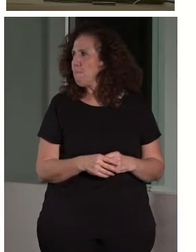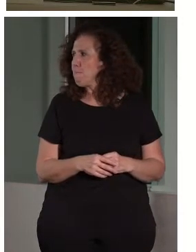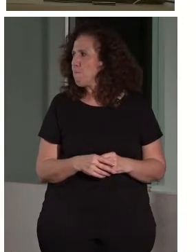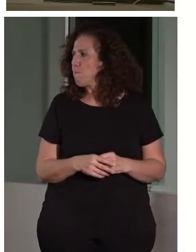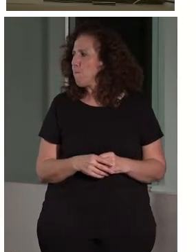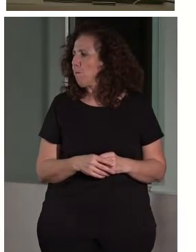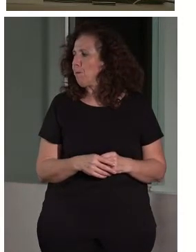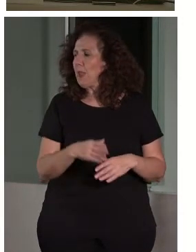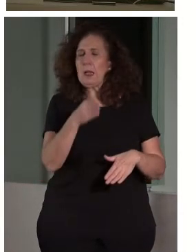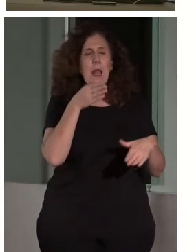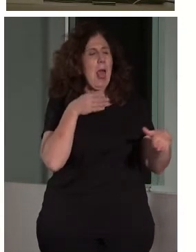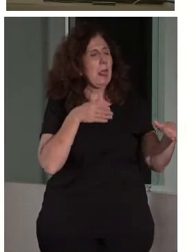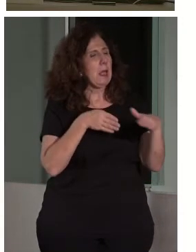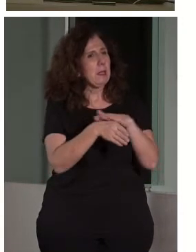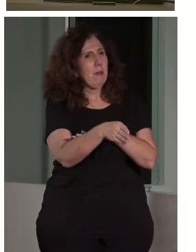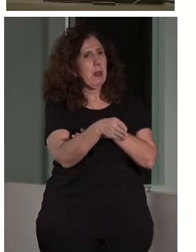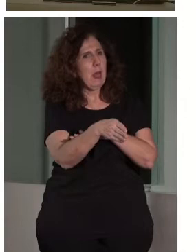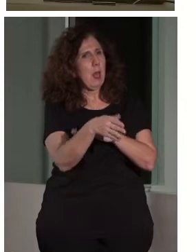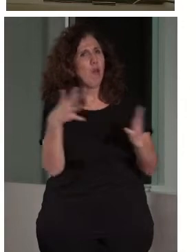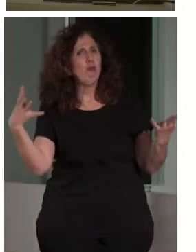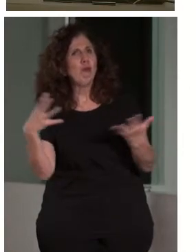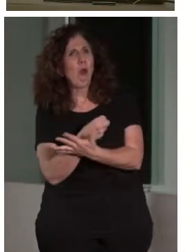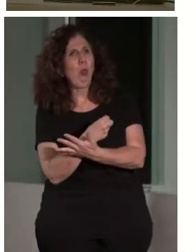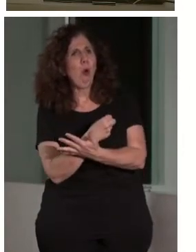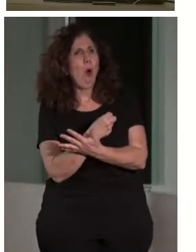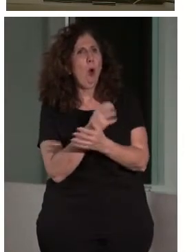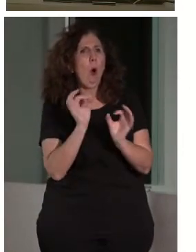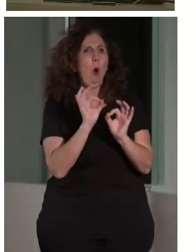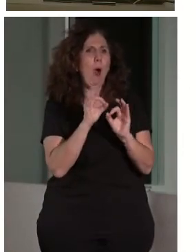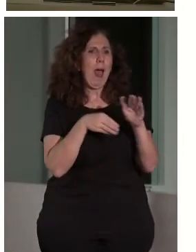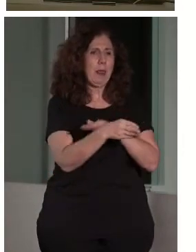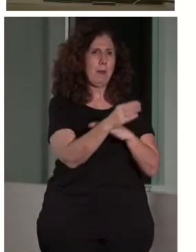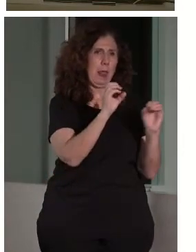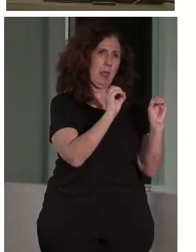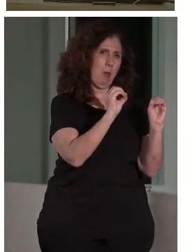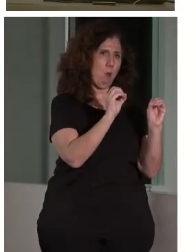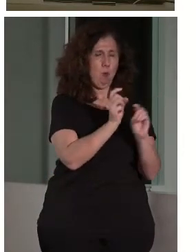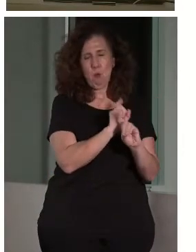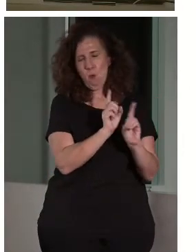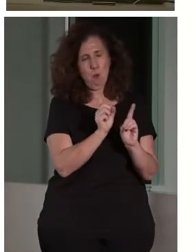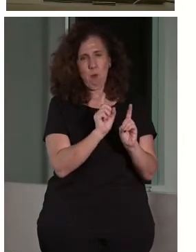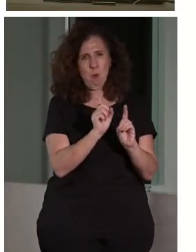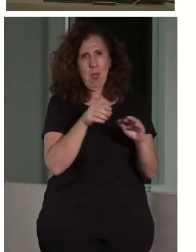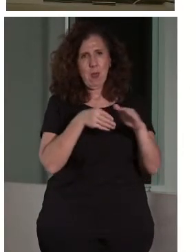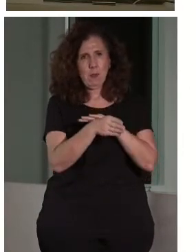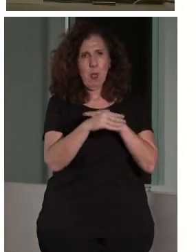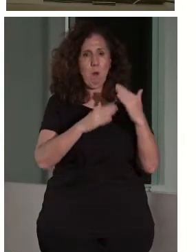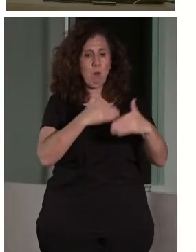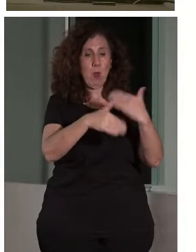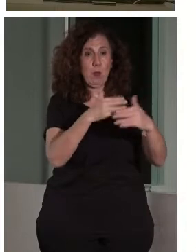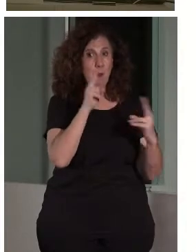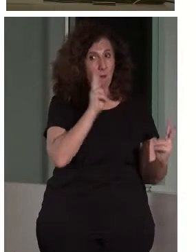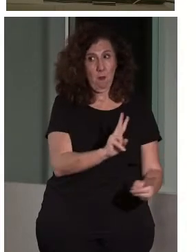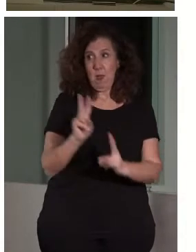La accesibilidad no es todo o nada, es un proceso. En la imagen hay una niña subida sobre un